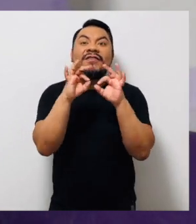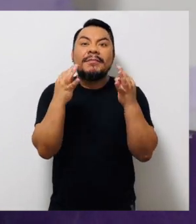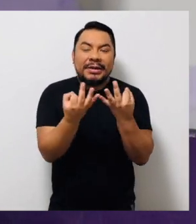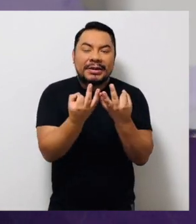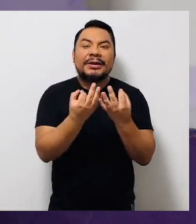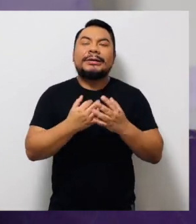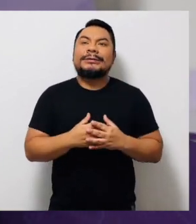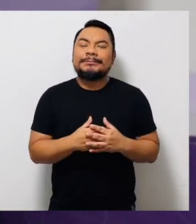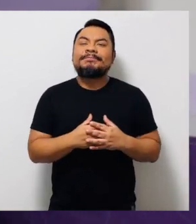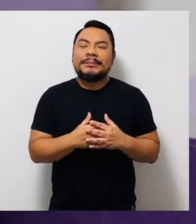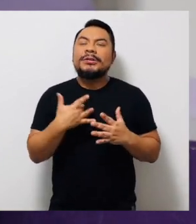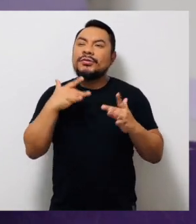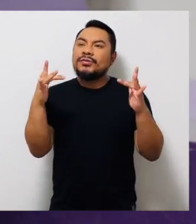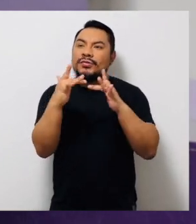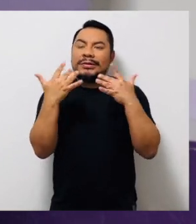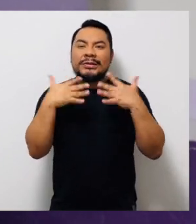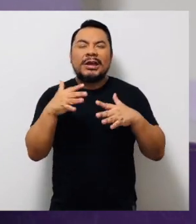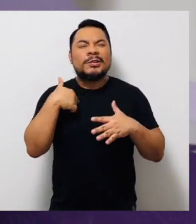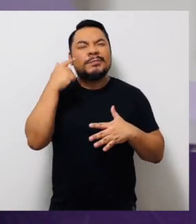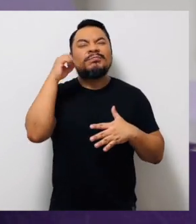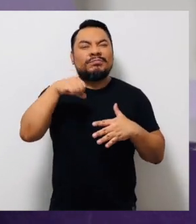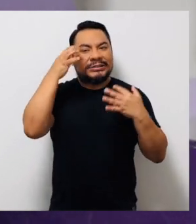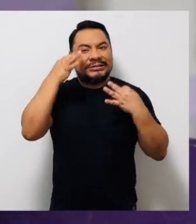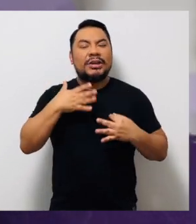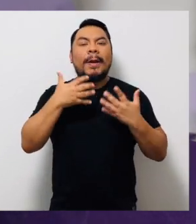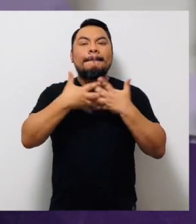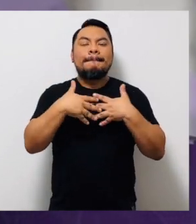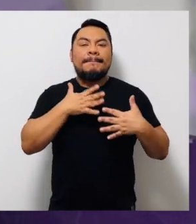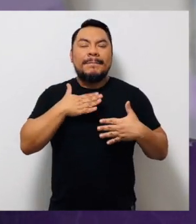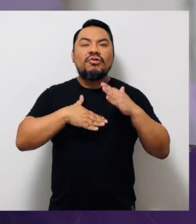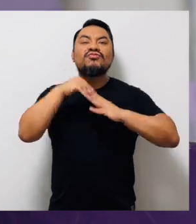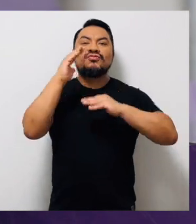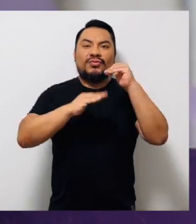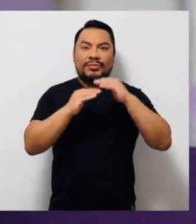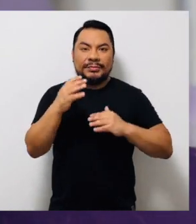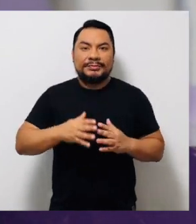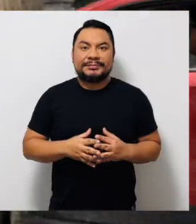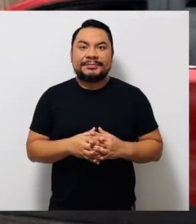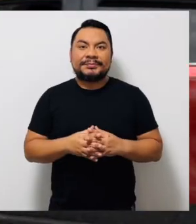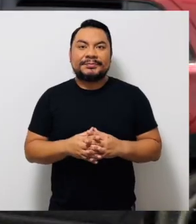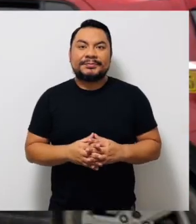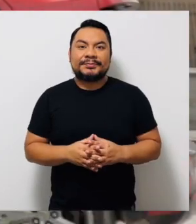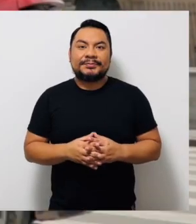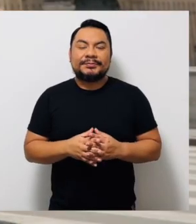familiares, me decidí a crear una empresa en el rubro de la construcción.